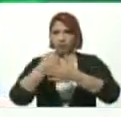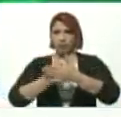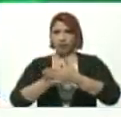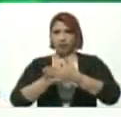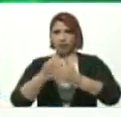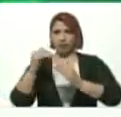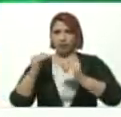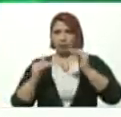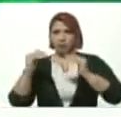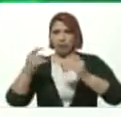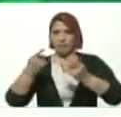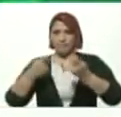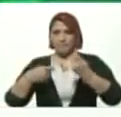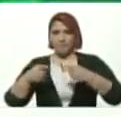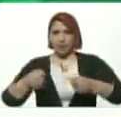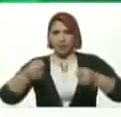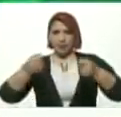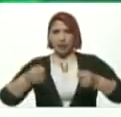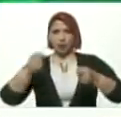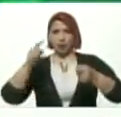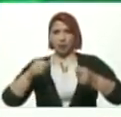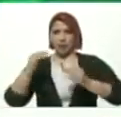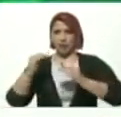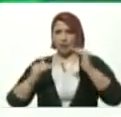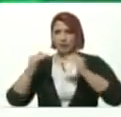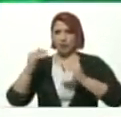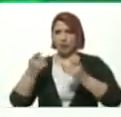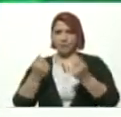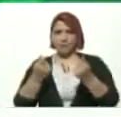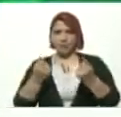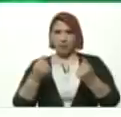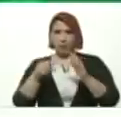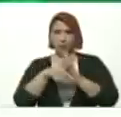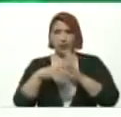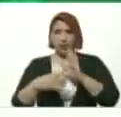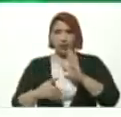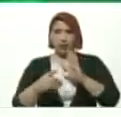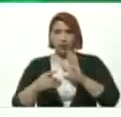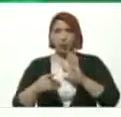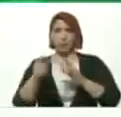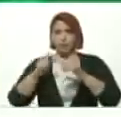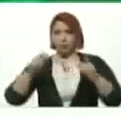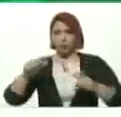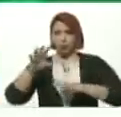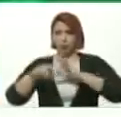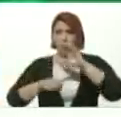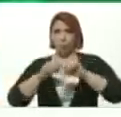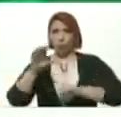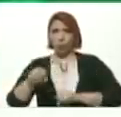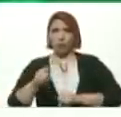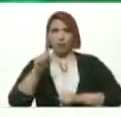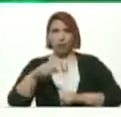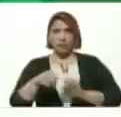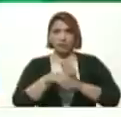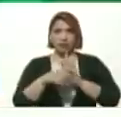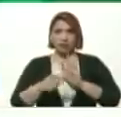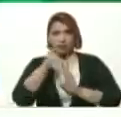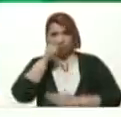estabilidad Del mercado La estabilidad De los precios Los derechos De los consumidores Los derechos Del pueblo